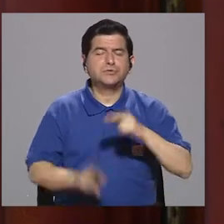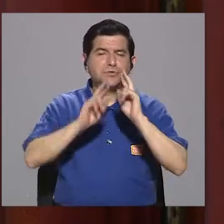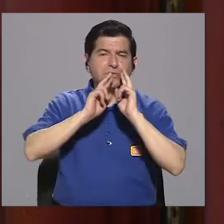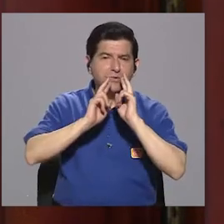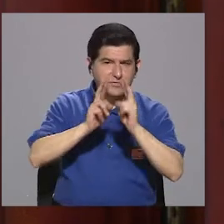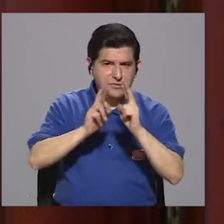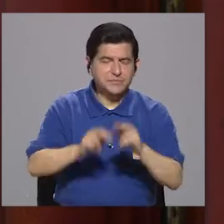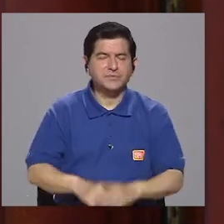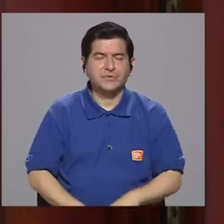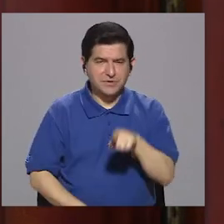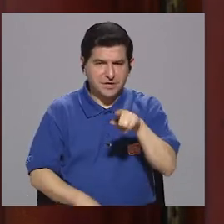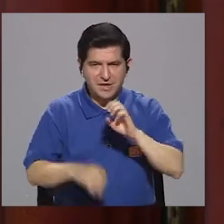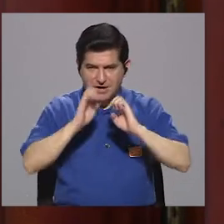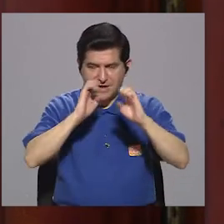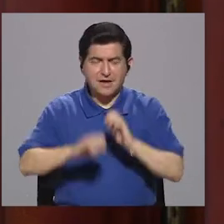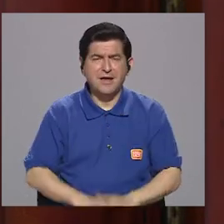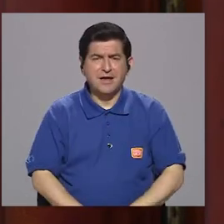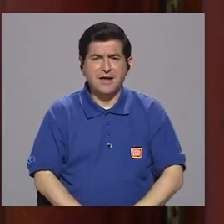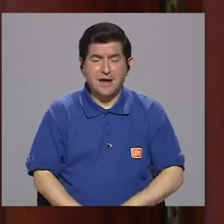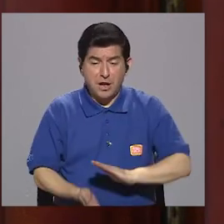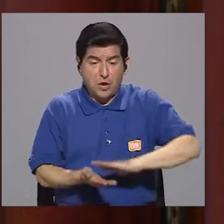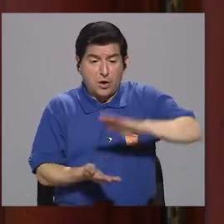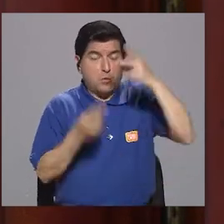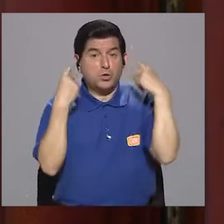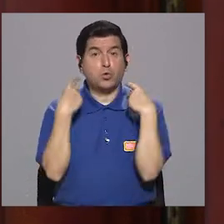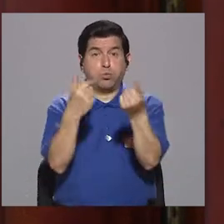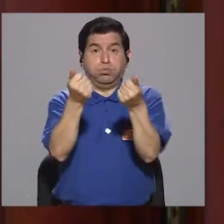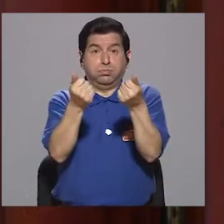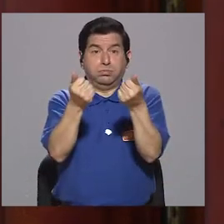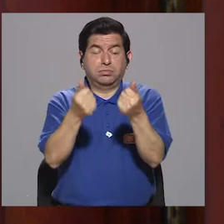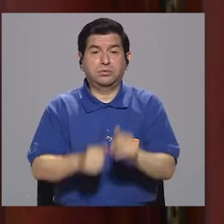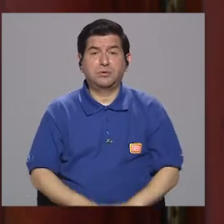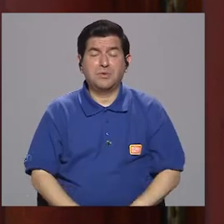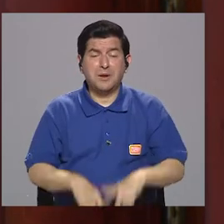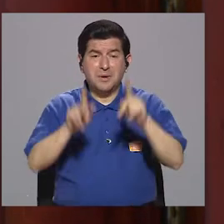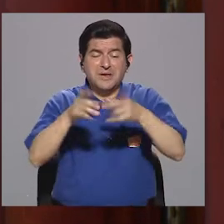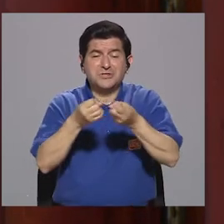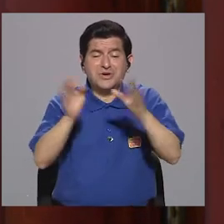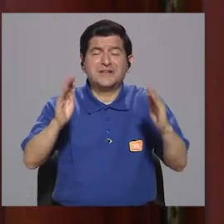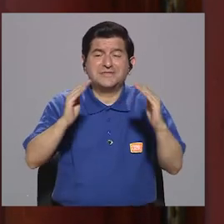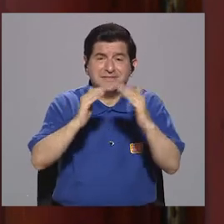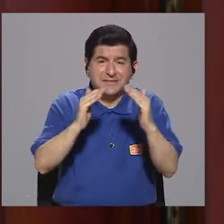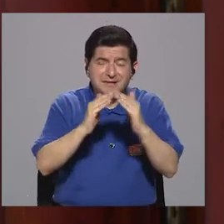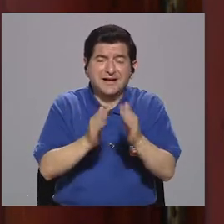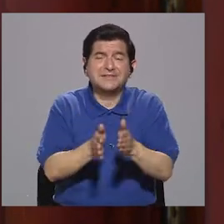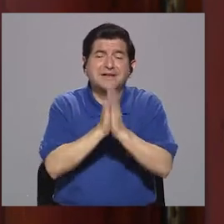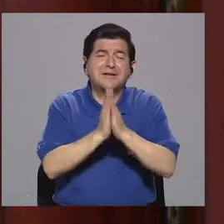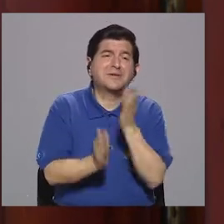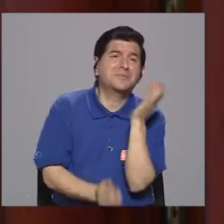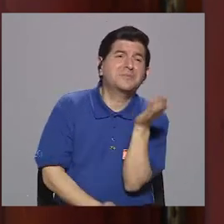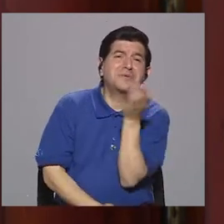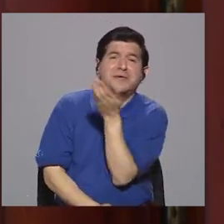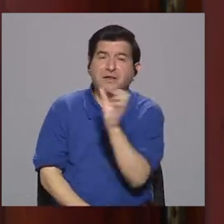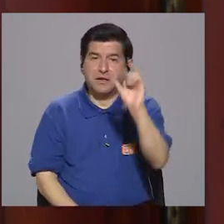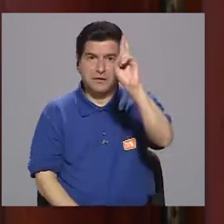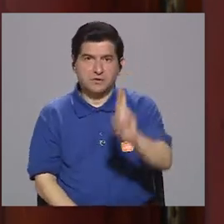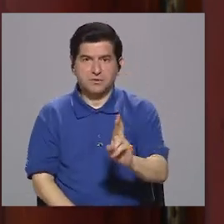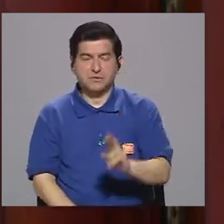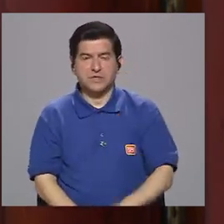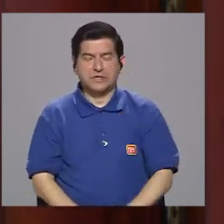que el crecimiento exponencial que ha tenido la indigencia en Costa Rica